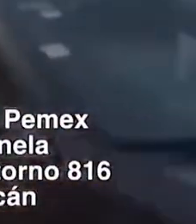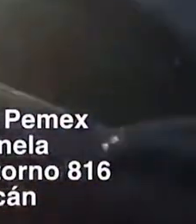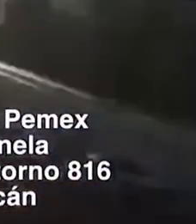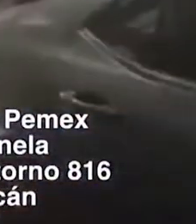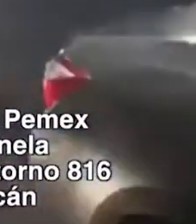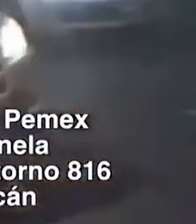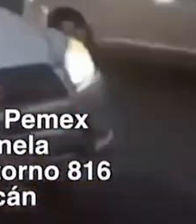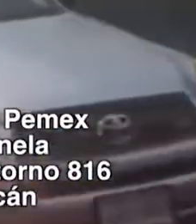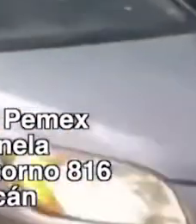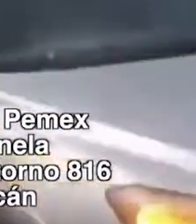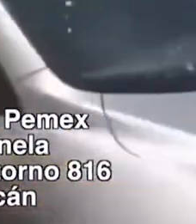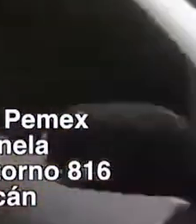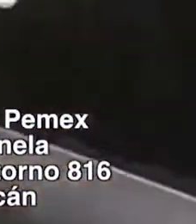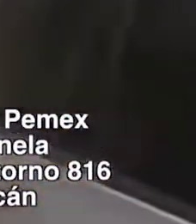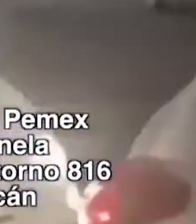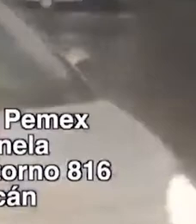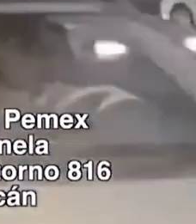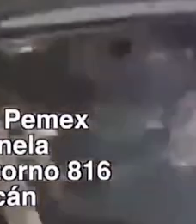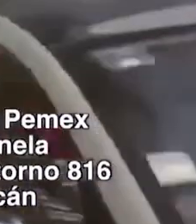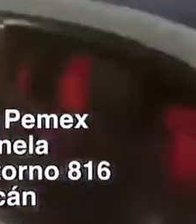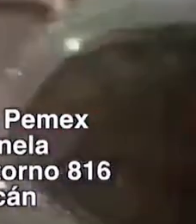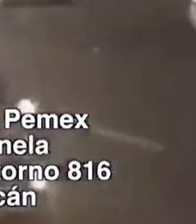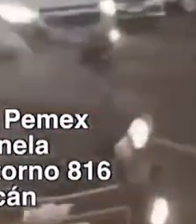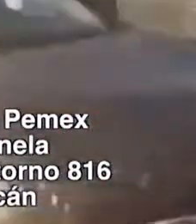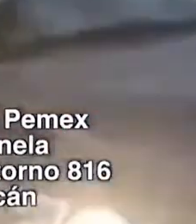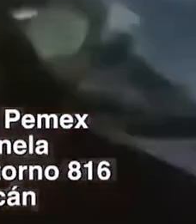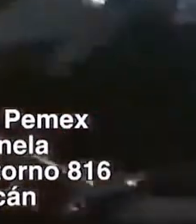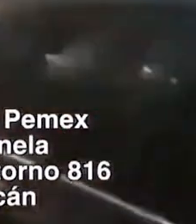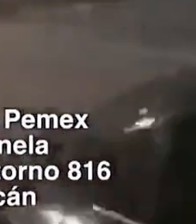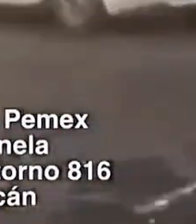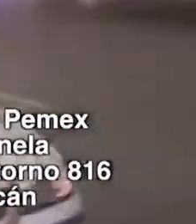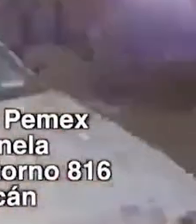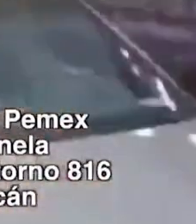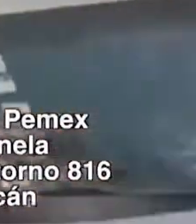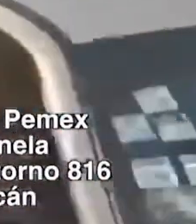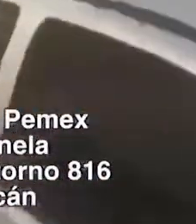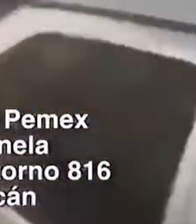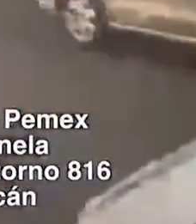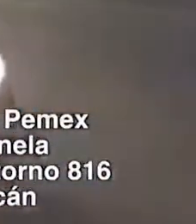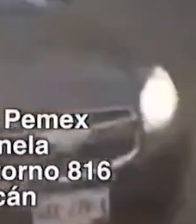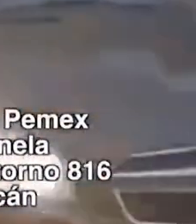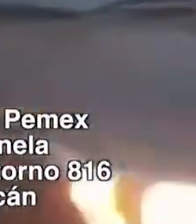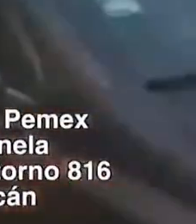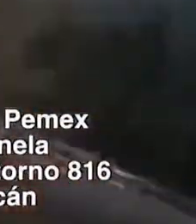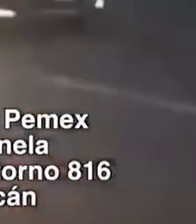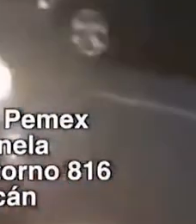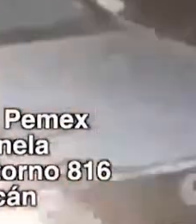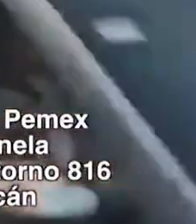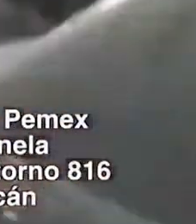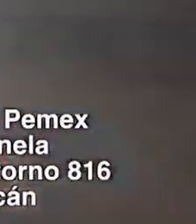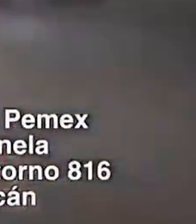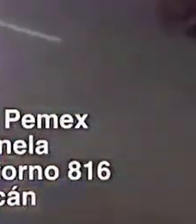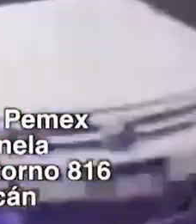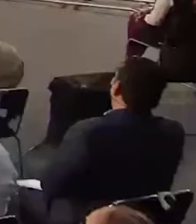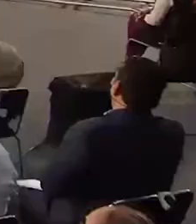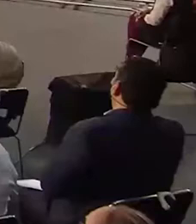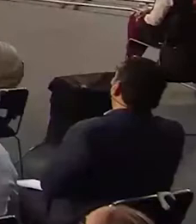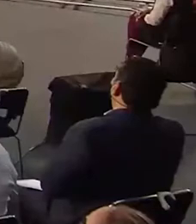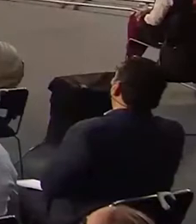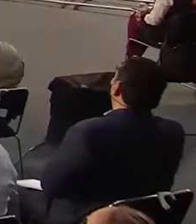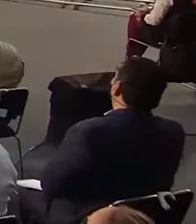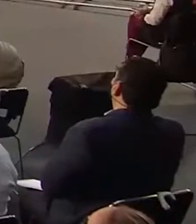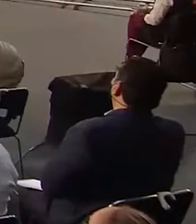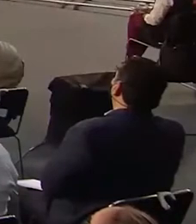lo había Visto En Otra Gasolina Felicidades A los